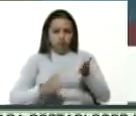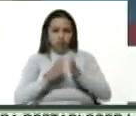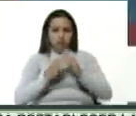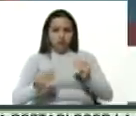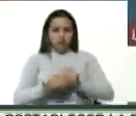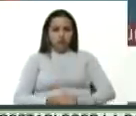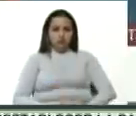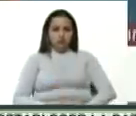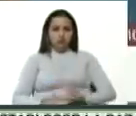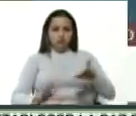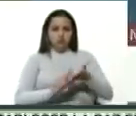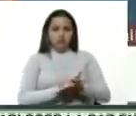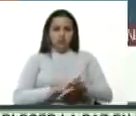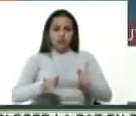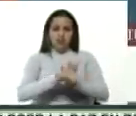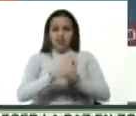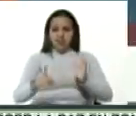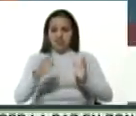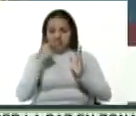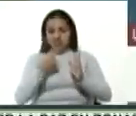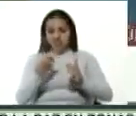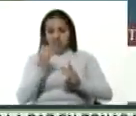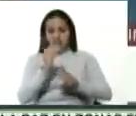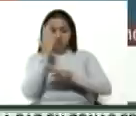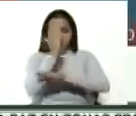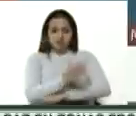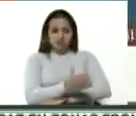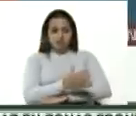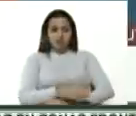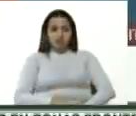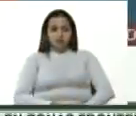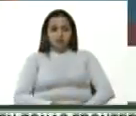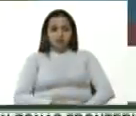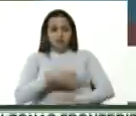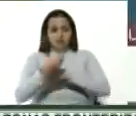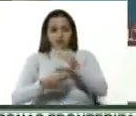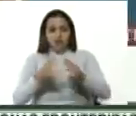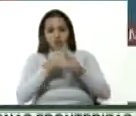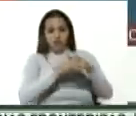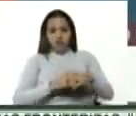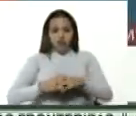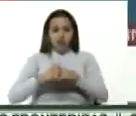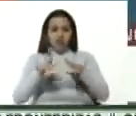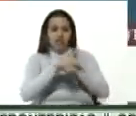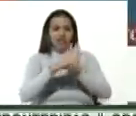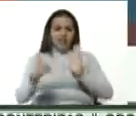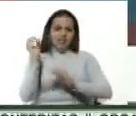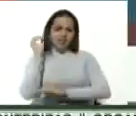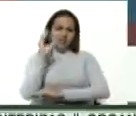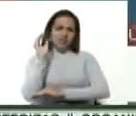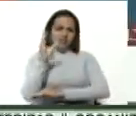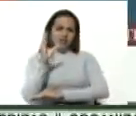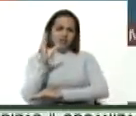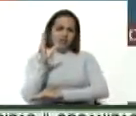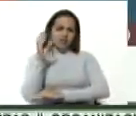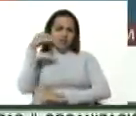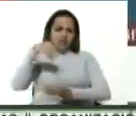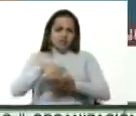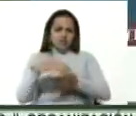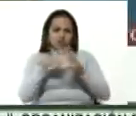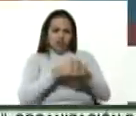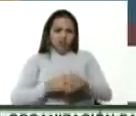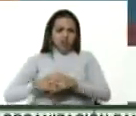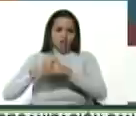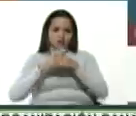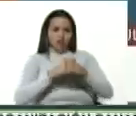comillas, leyes, de las sanciones, de las órdenes ejecutivas, de las leyes del Congreso de Estados Unidos, órdenes ejecutivas